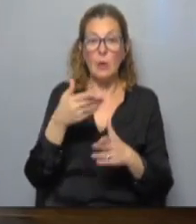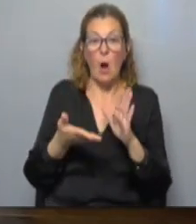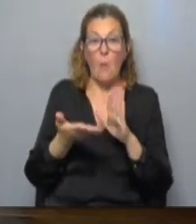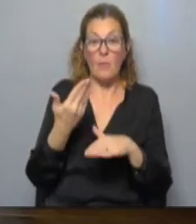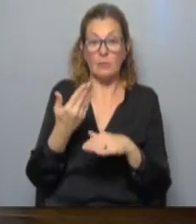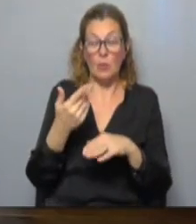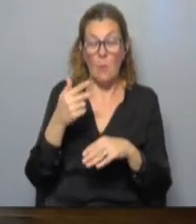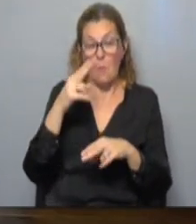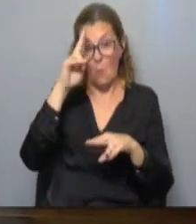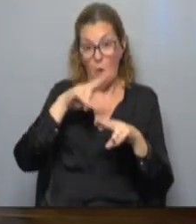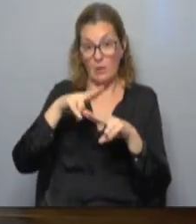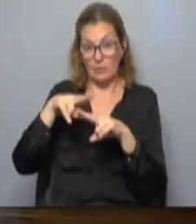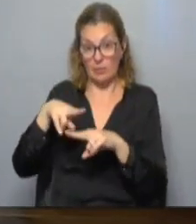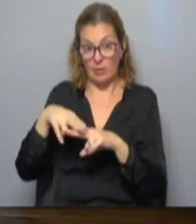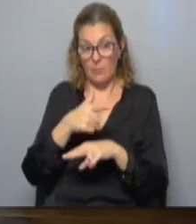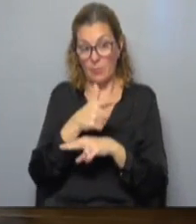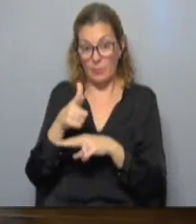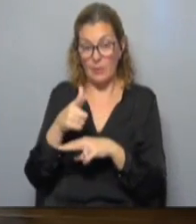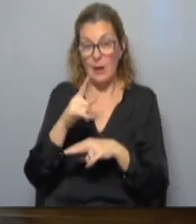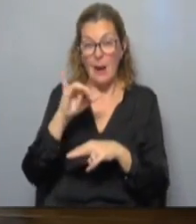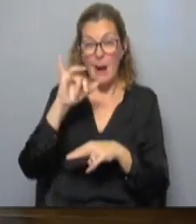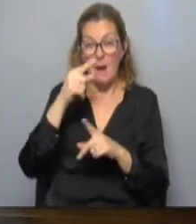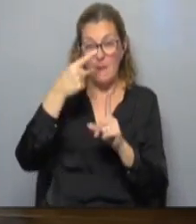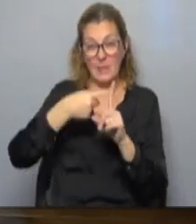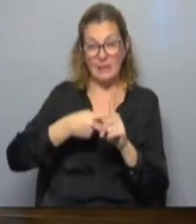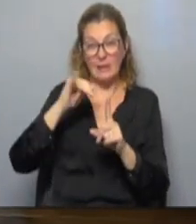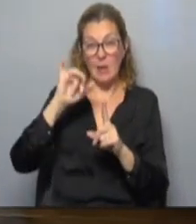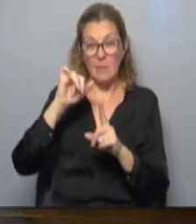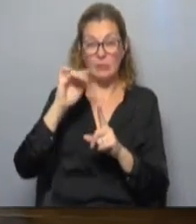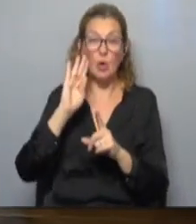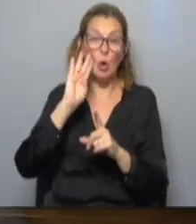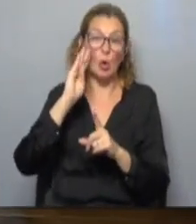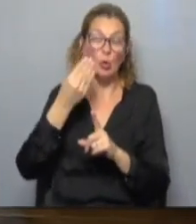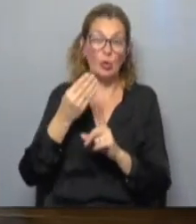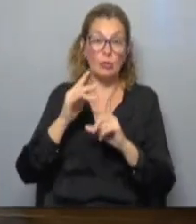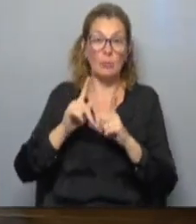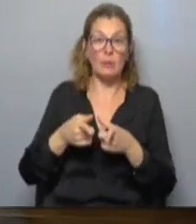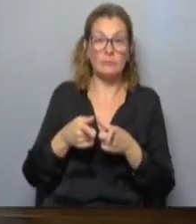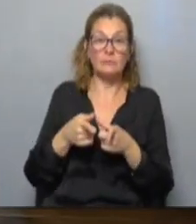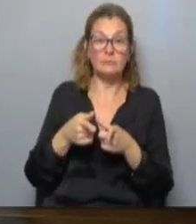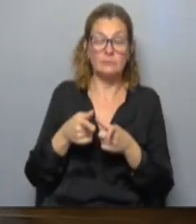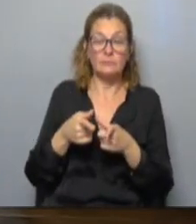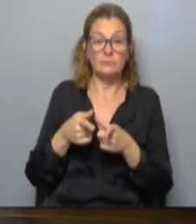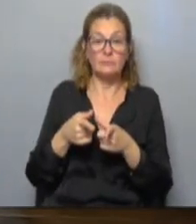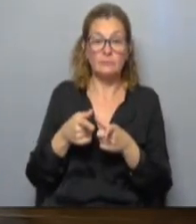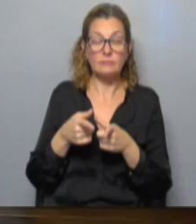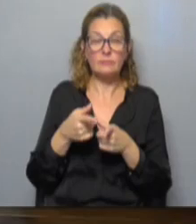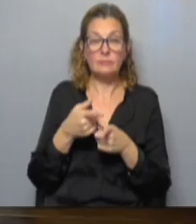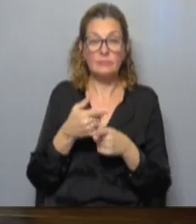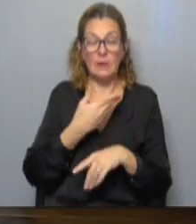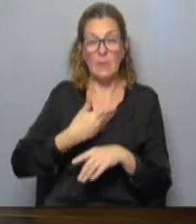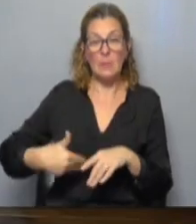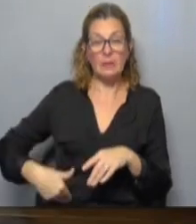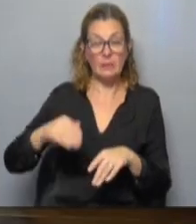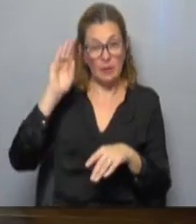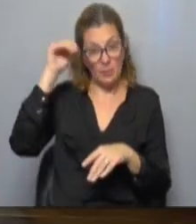en los homicidios que hubo, sobre todo en el mes de mayo. Y bueno, reconoció que las expresiones del Presidente de la